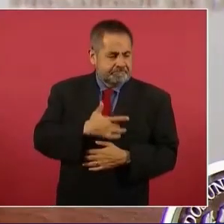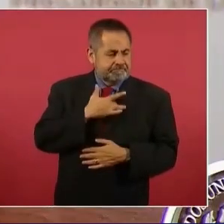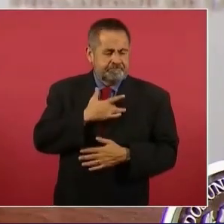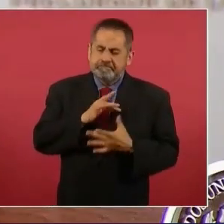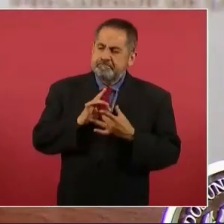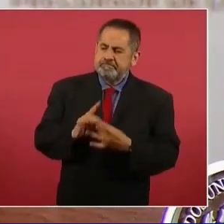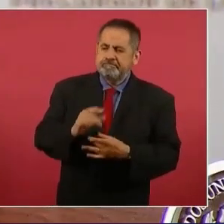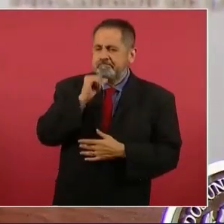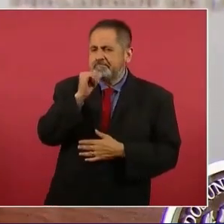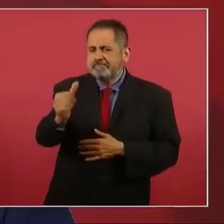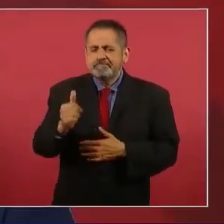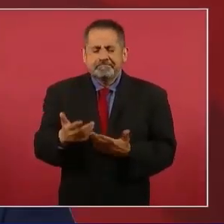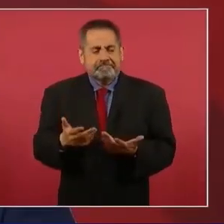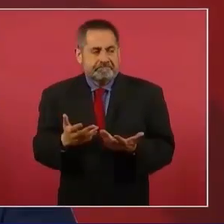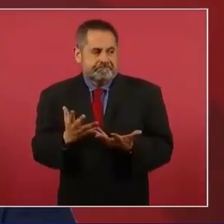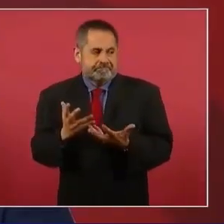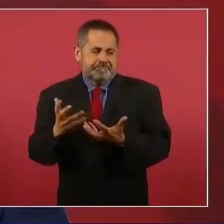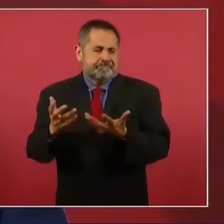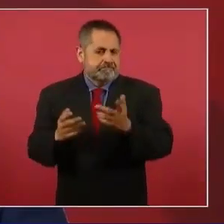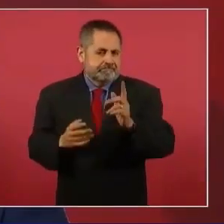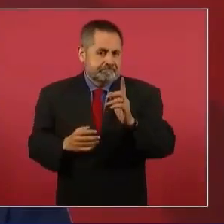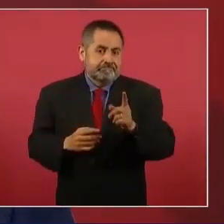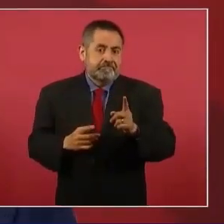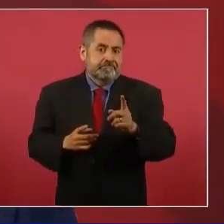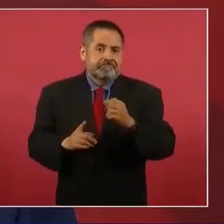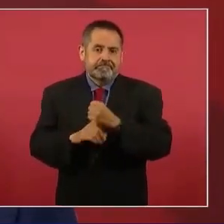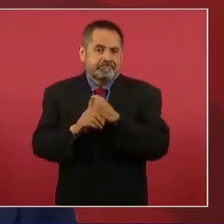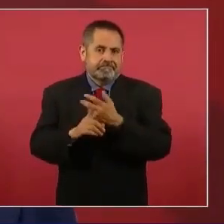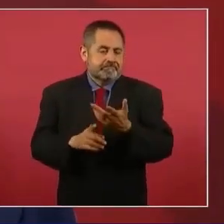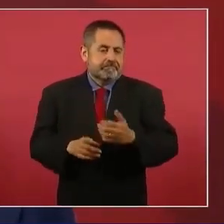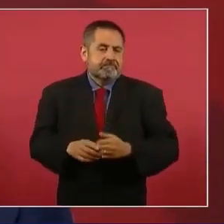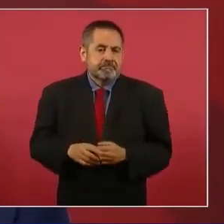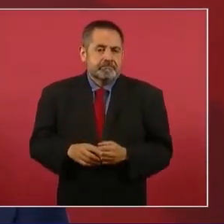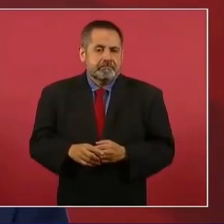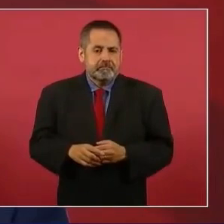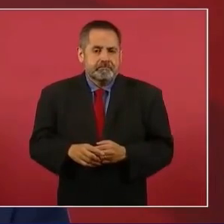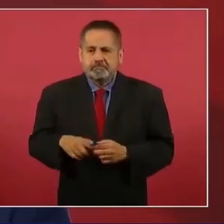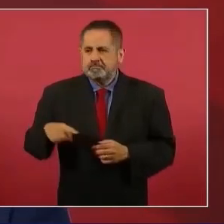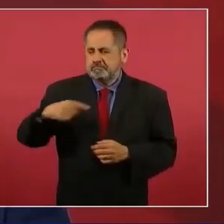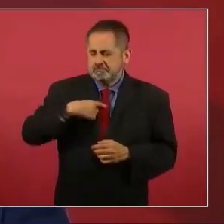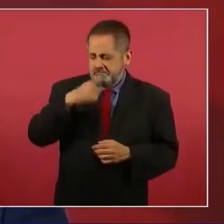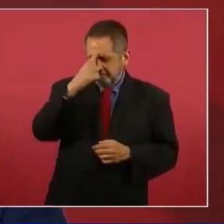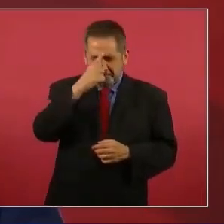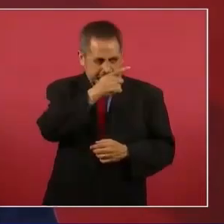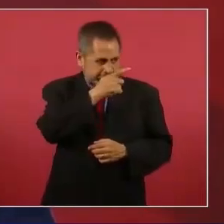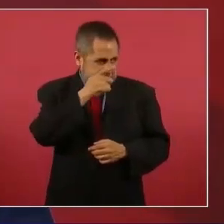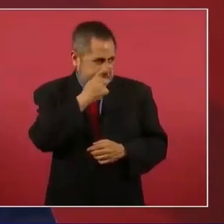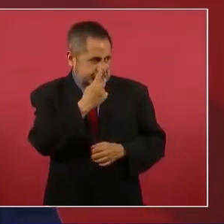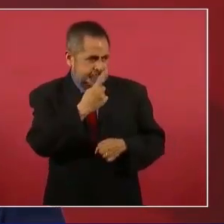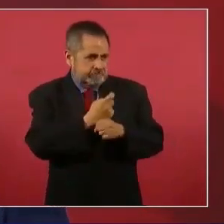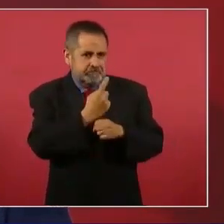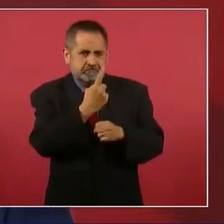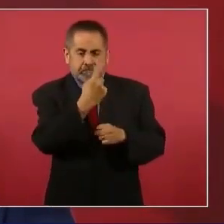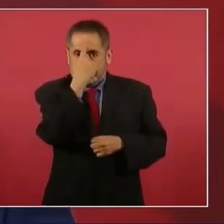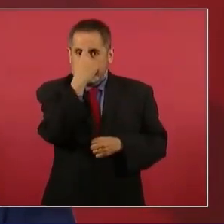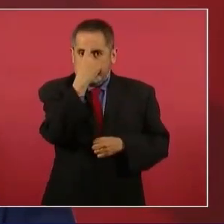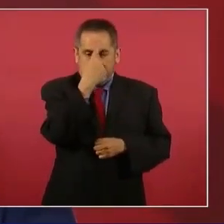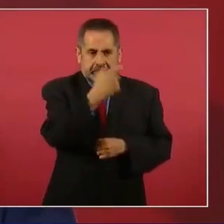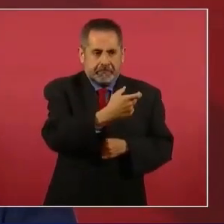de la búsqueda de lo material, de lujo barato.